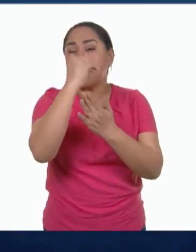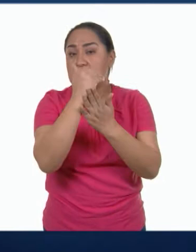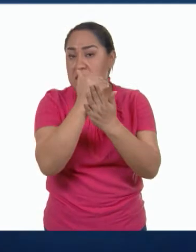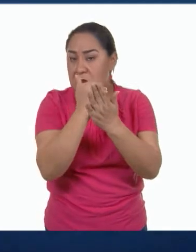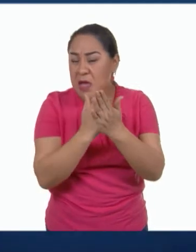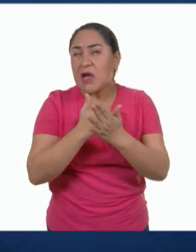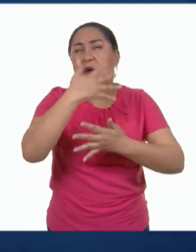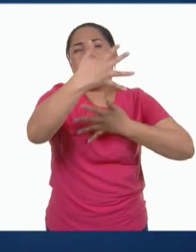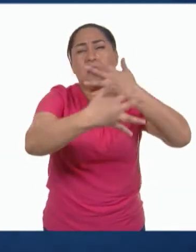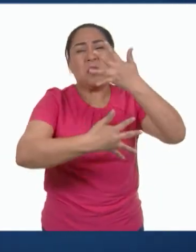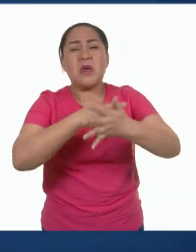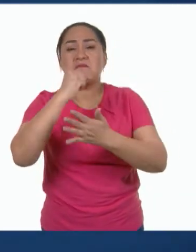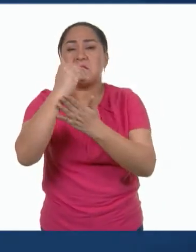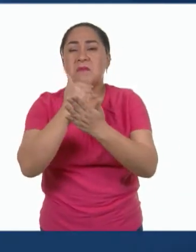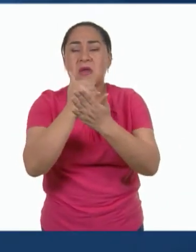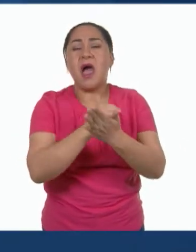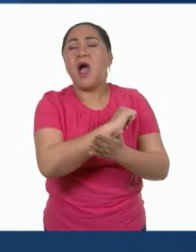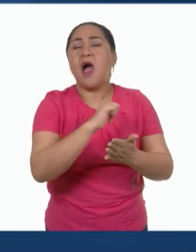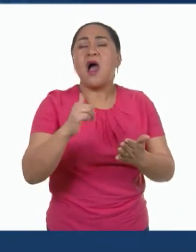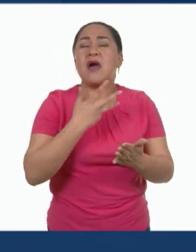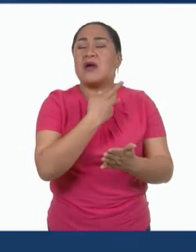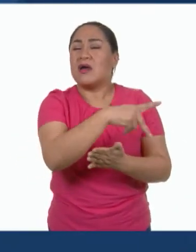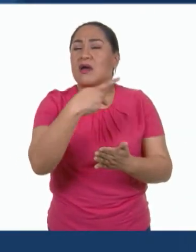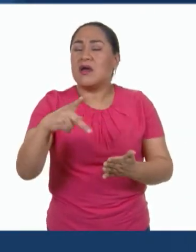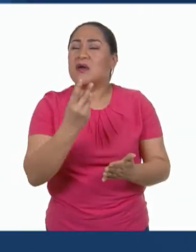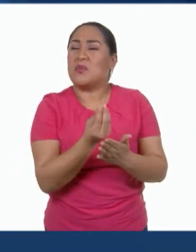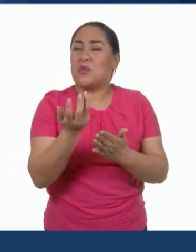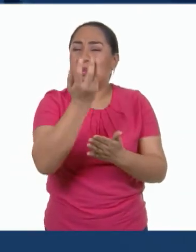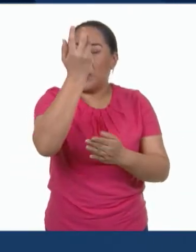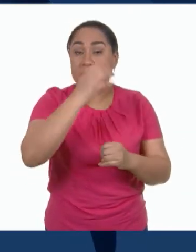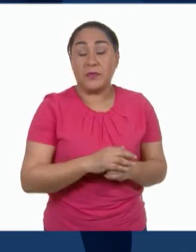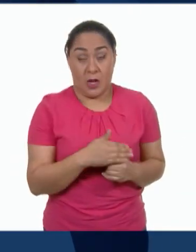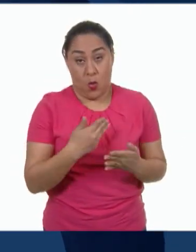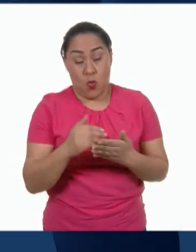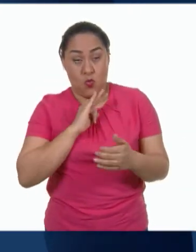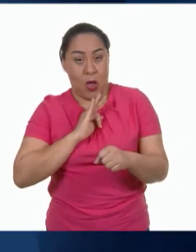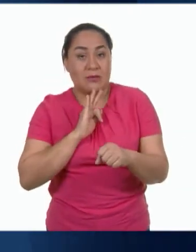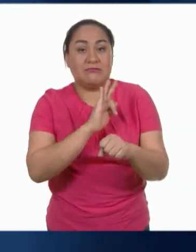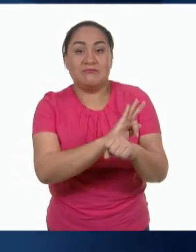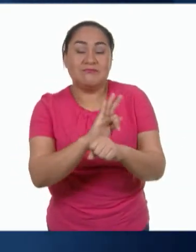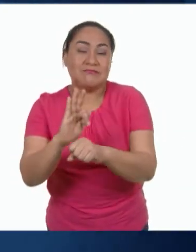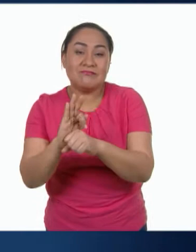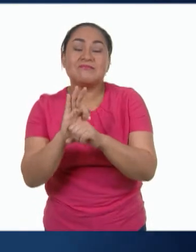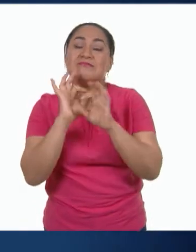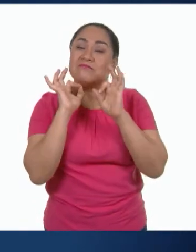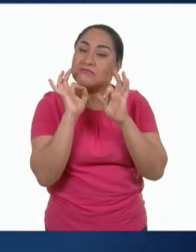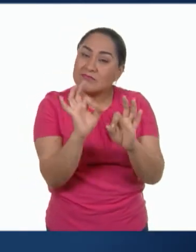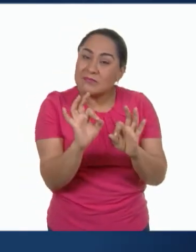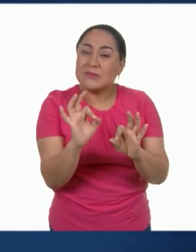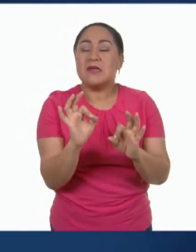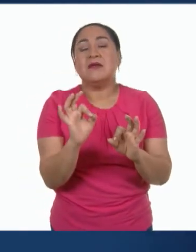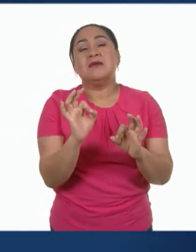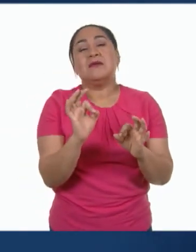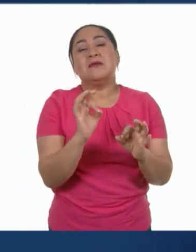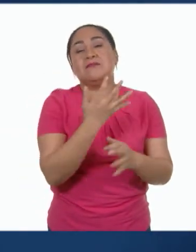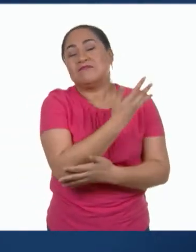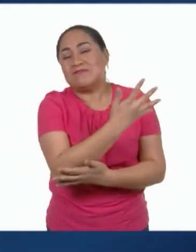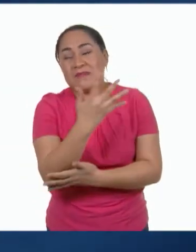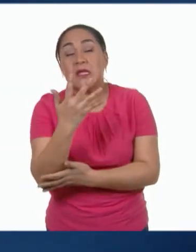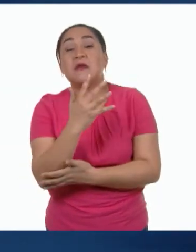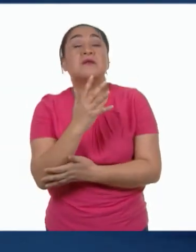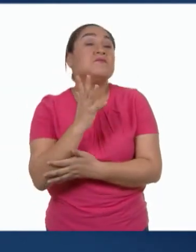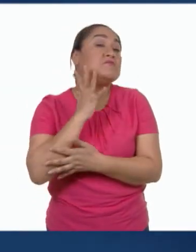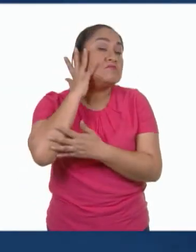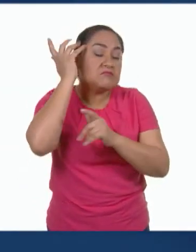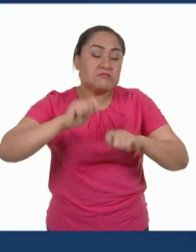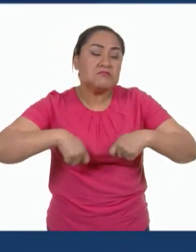contaminantes producidos por materiales tóxicos. Protege el presente ciclo de vida sin comprometer las necesidades de las futuras